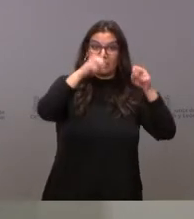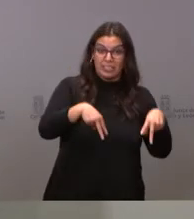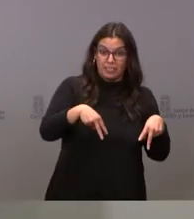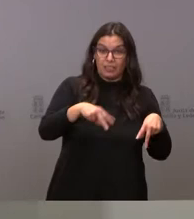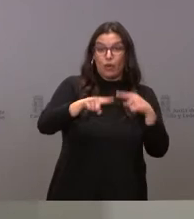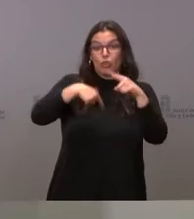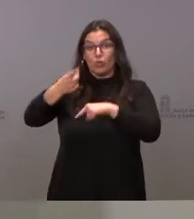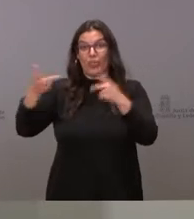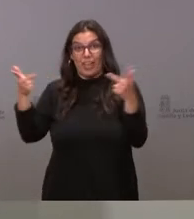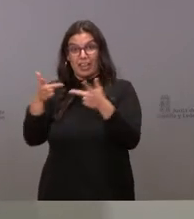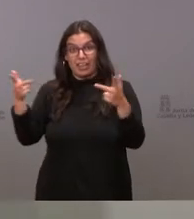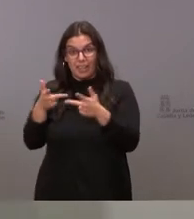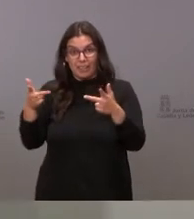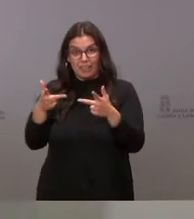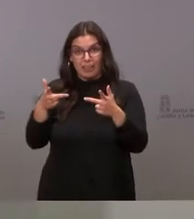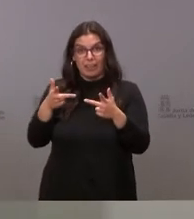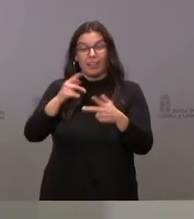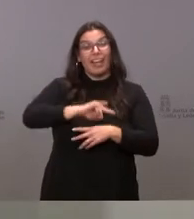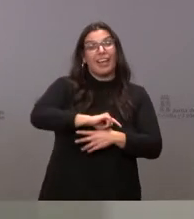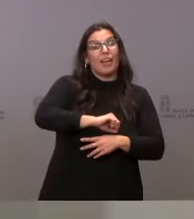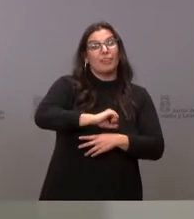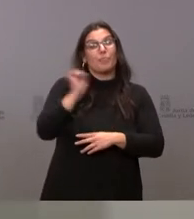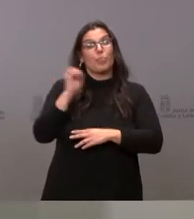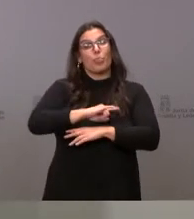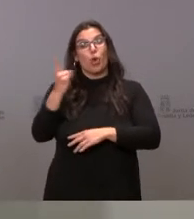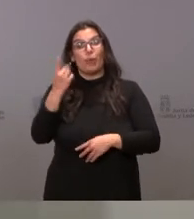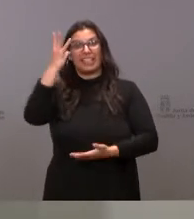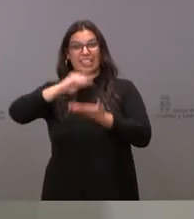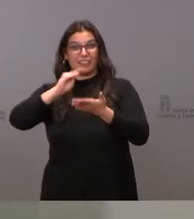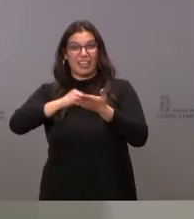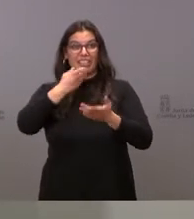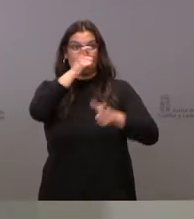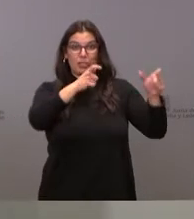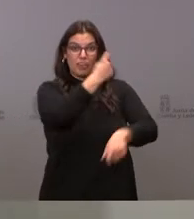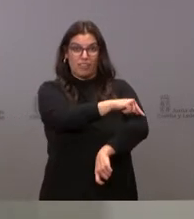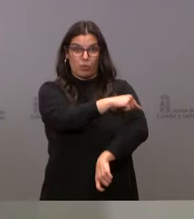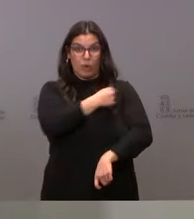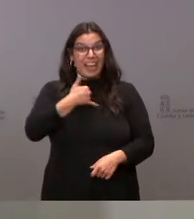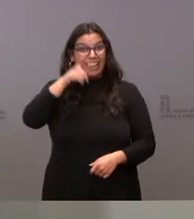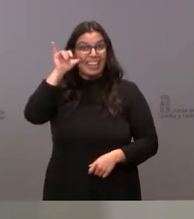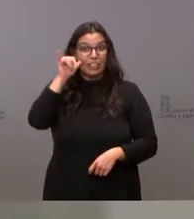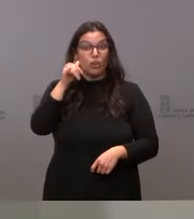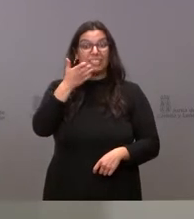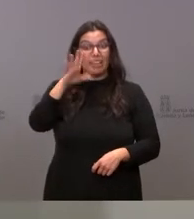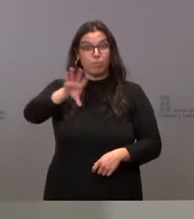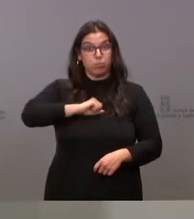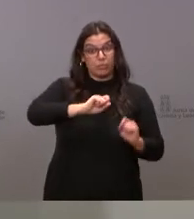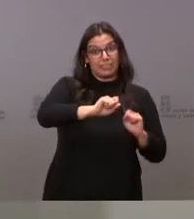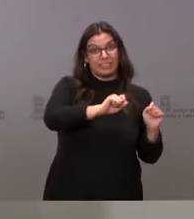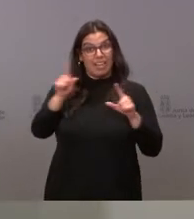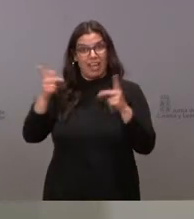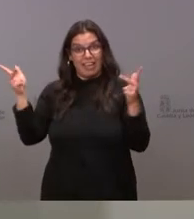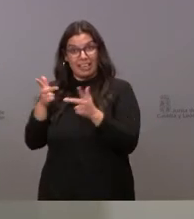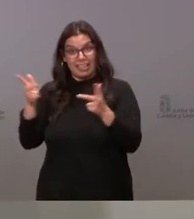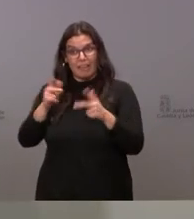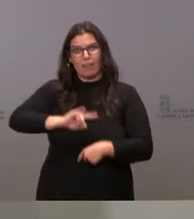es mucho más de tres veces más de la población normal. El riesgo de acabar en intensivos es mucho, mucho más elevado entre la